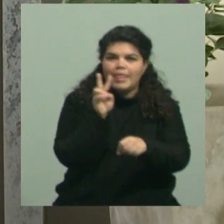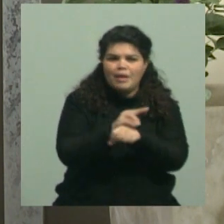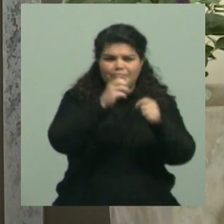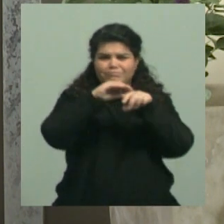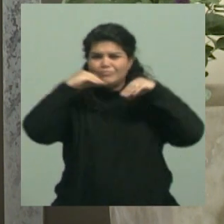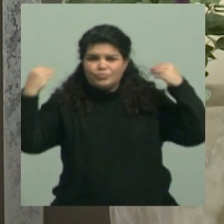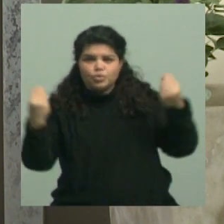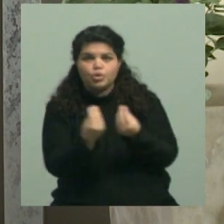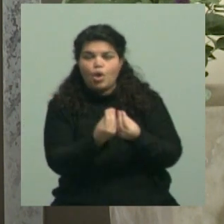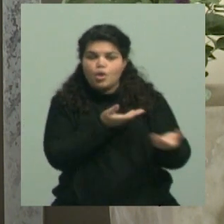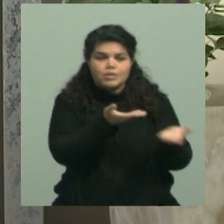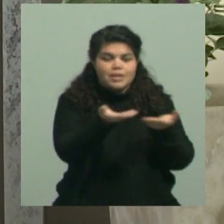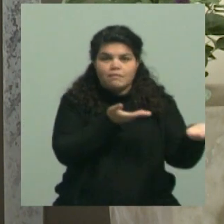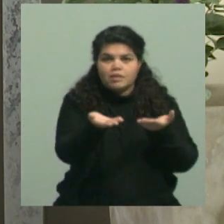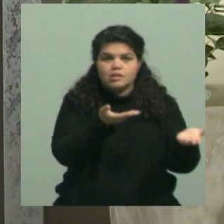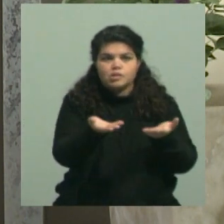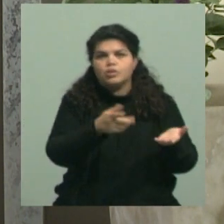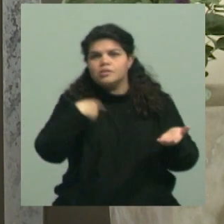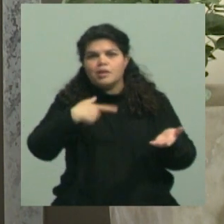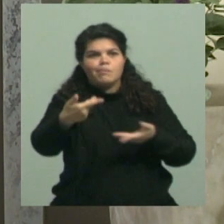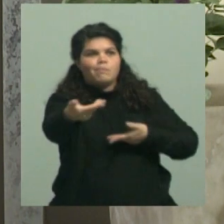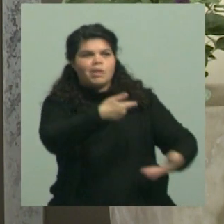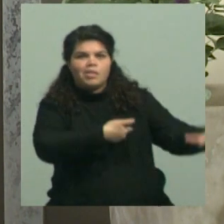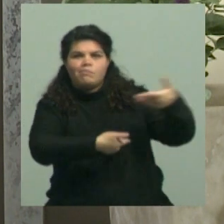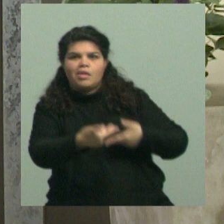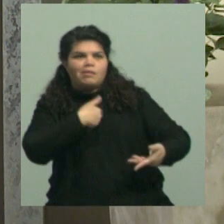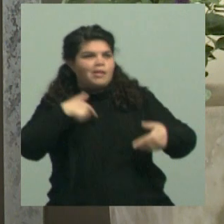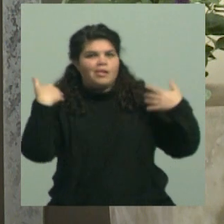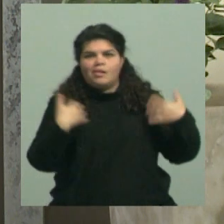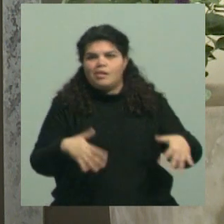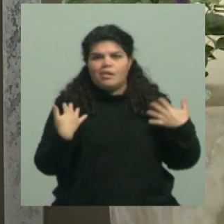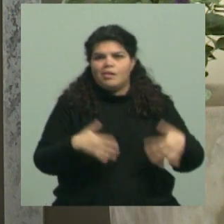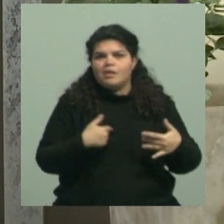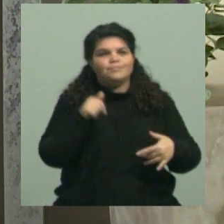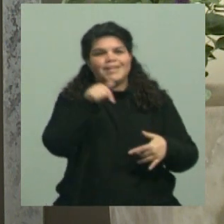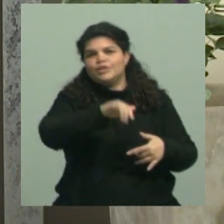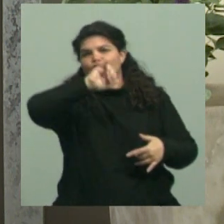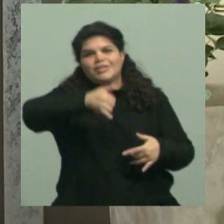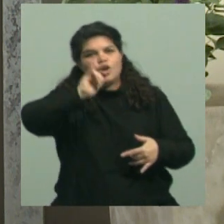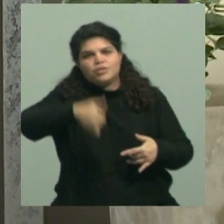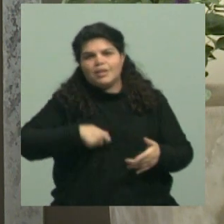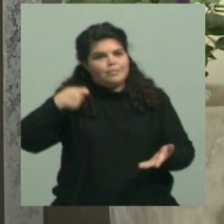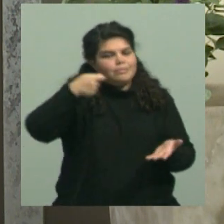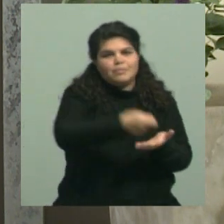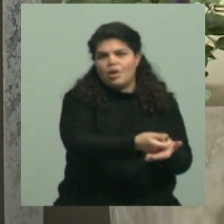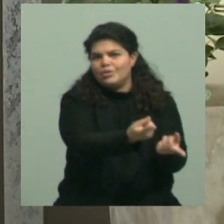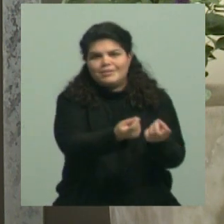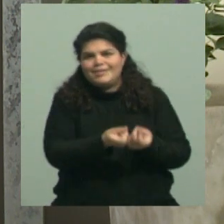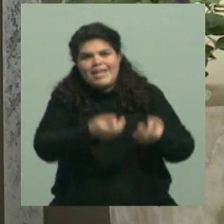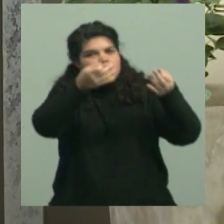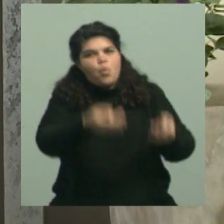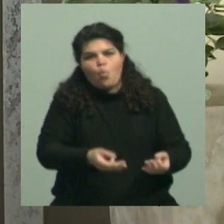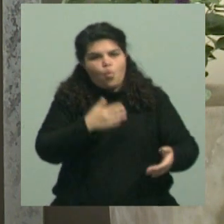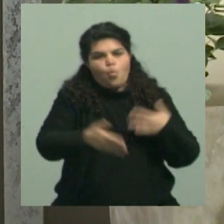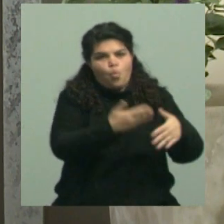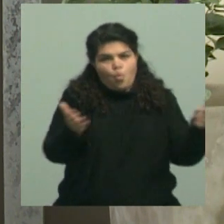realidad, que son muy demandantes y que se han incrementado considerablemente, teníamos que asegurarlos de alguna manera. Así que